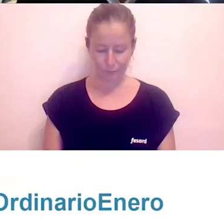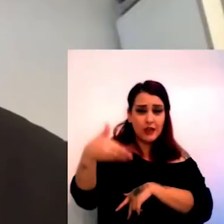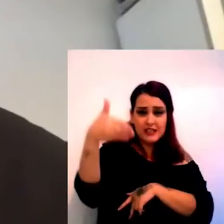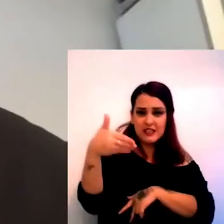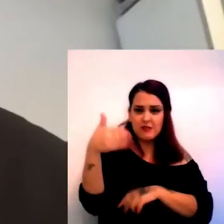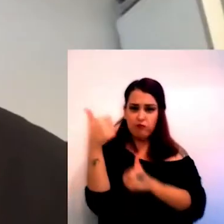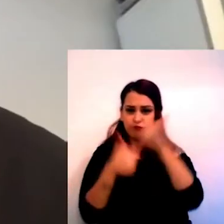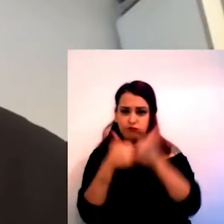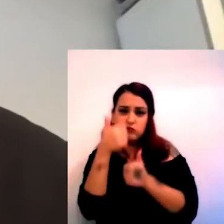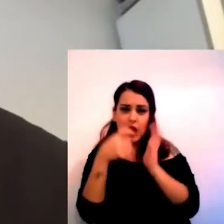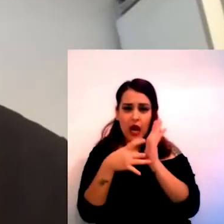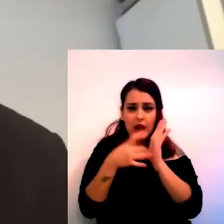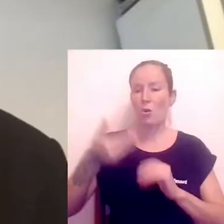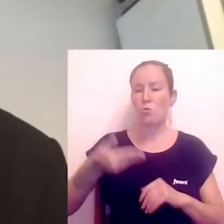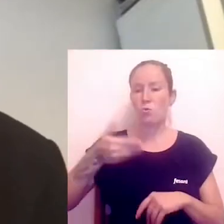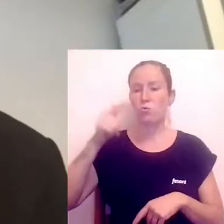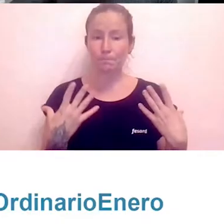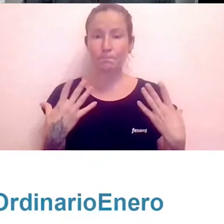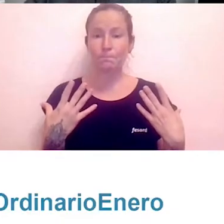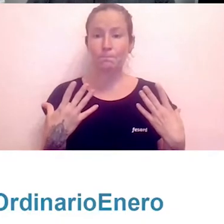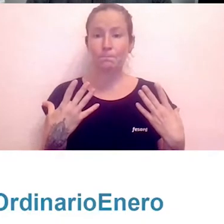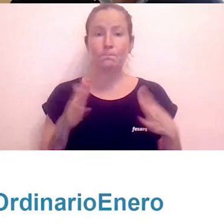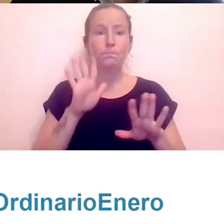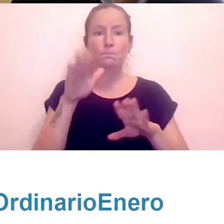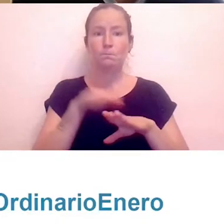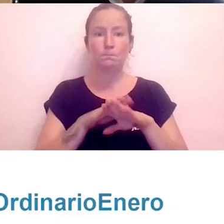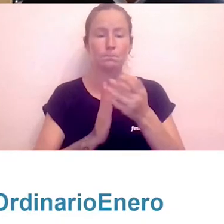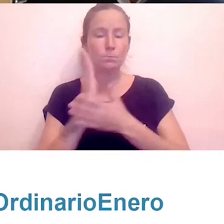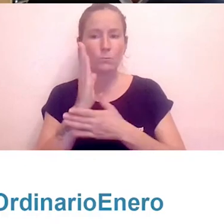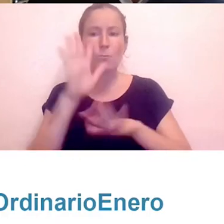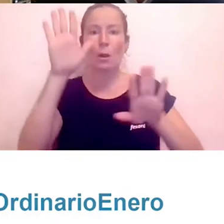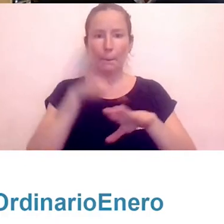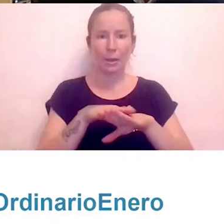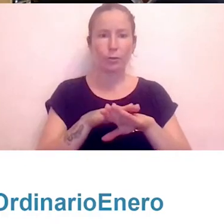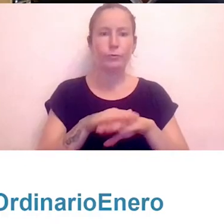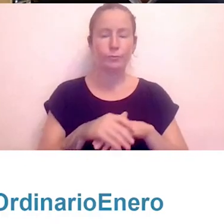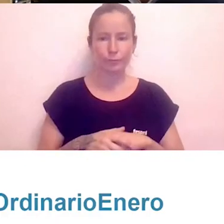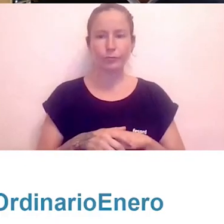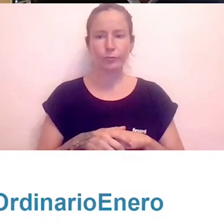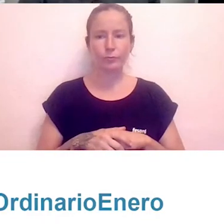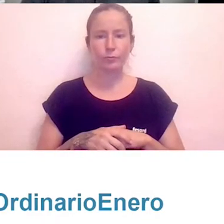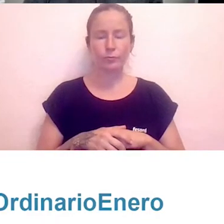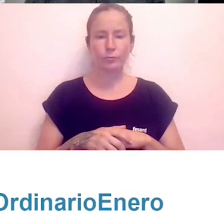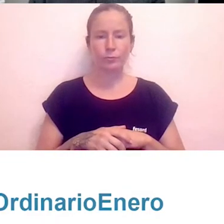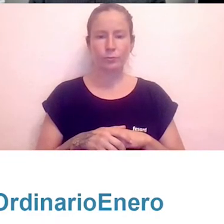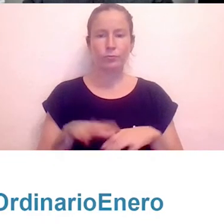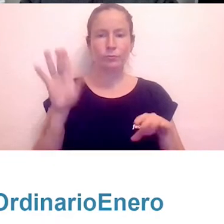de consumo en sus declaraciones, al tiempo que han criticado la posición del Partido Popular en este asunto.